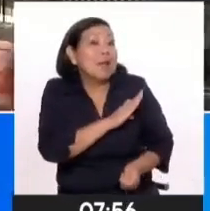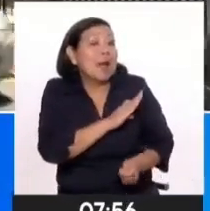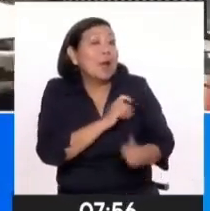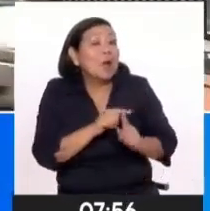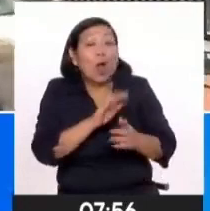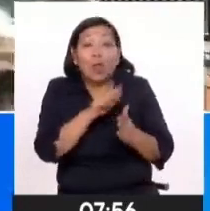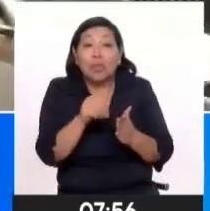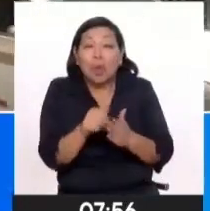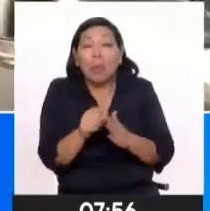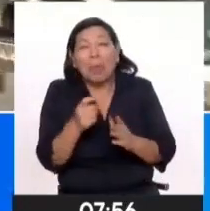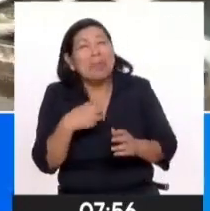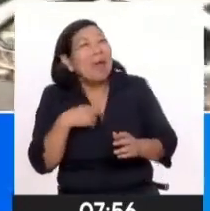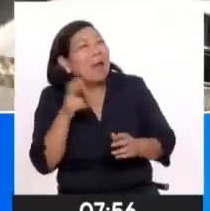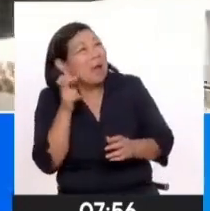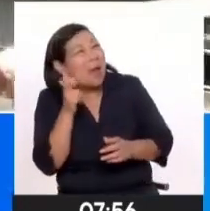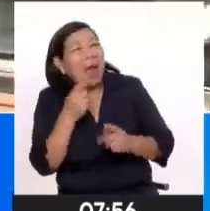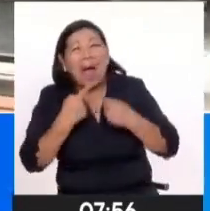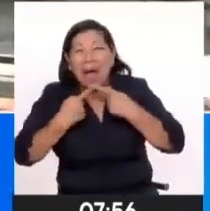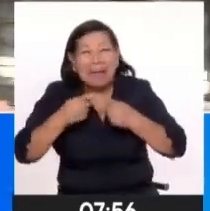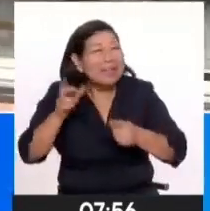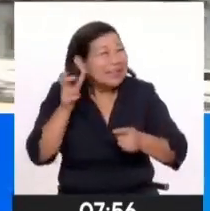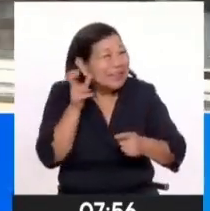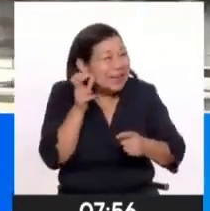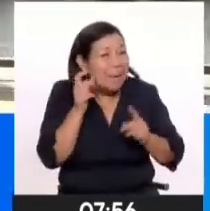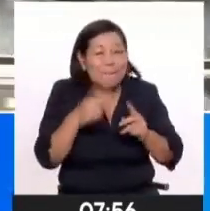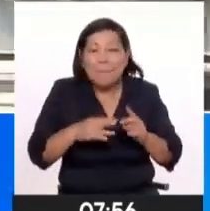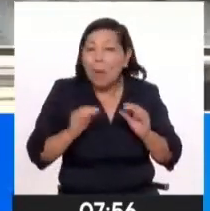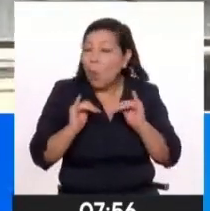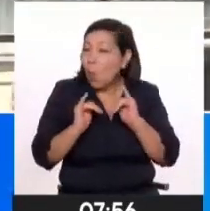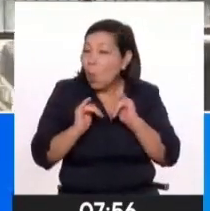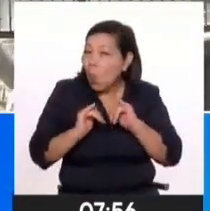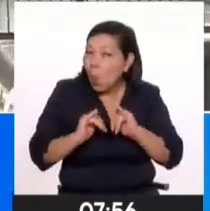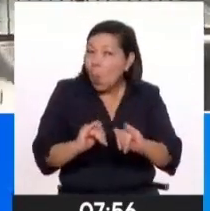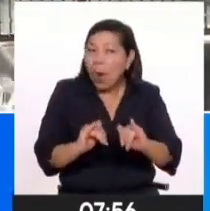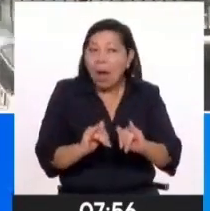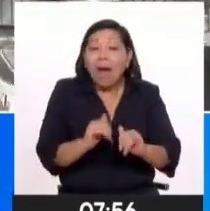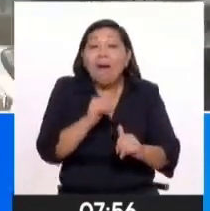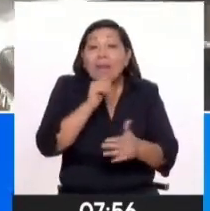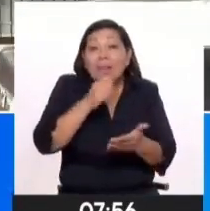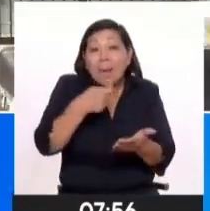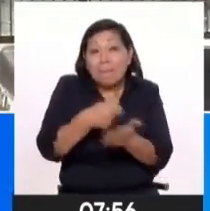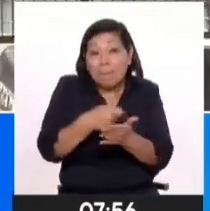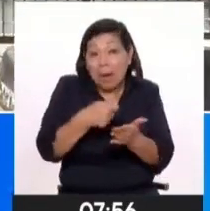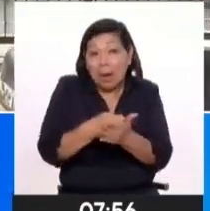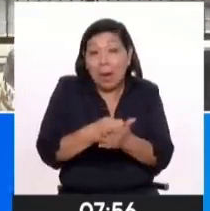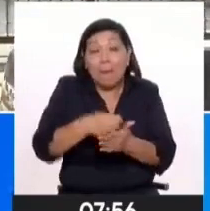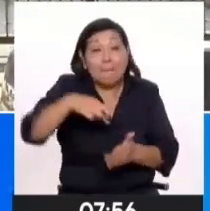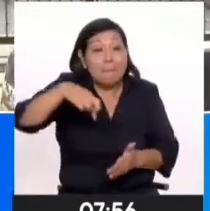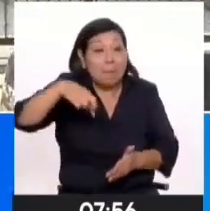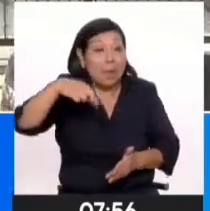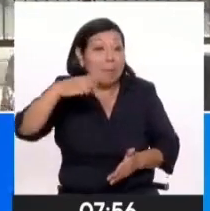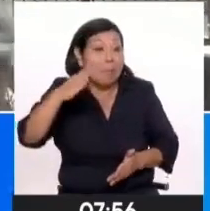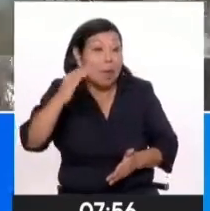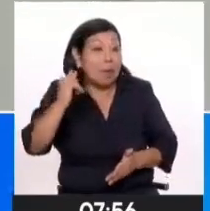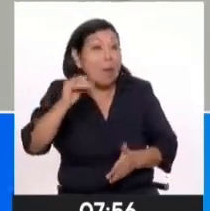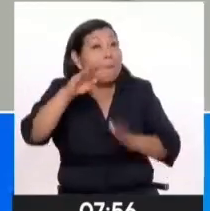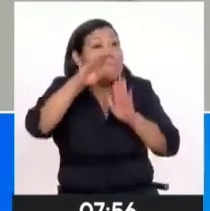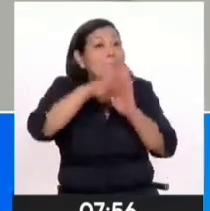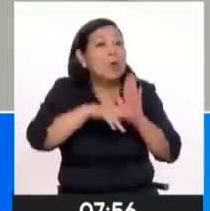y servicios que afectan a la economía personal o familiar, agregó Gonzalo García Arbocó, director comercial de Xprime.